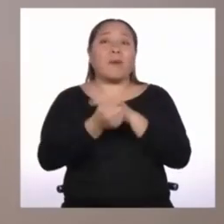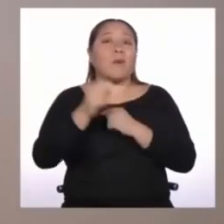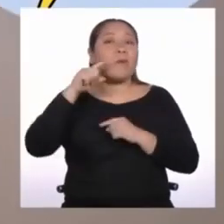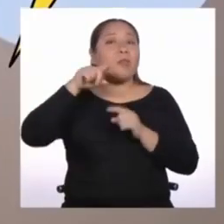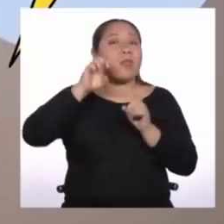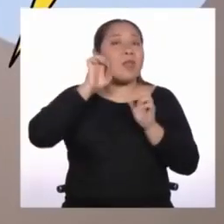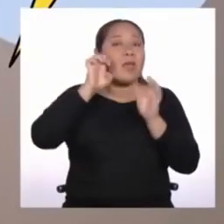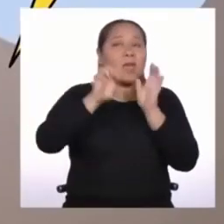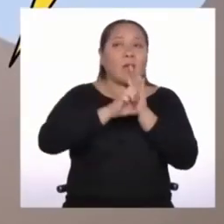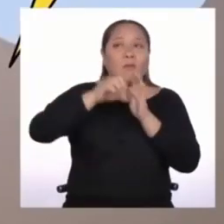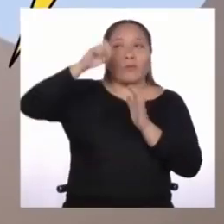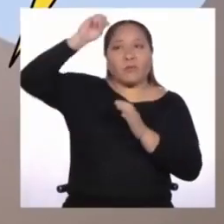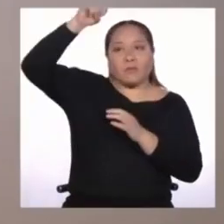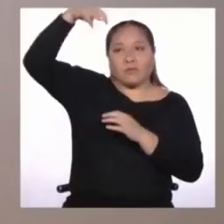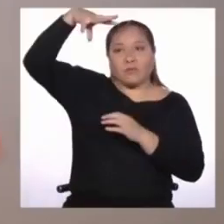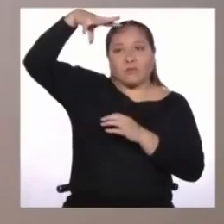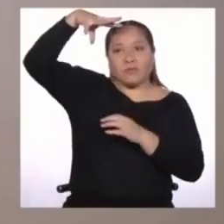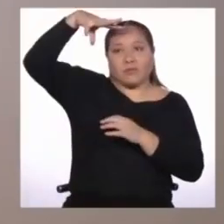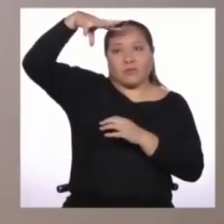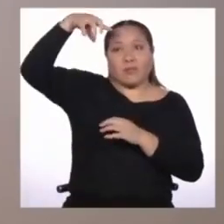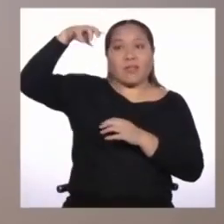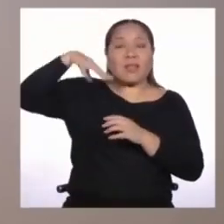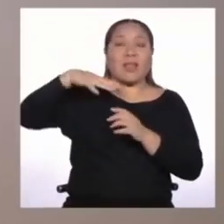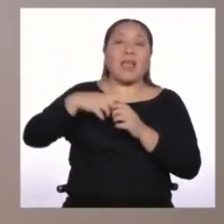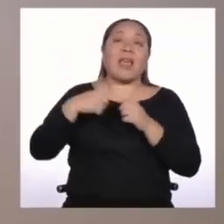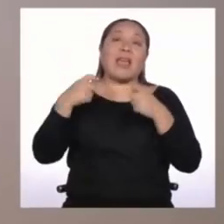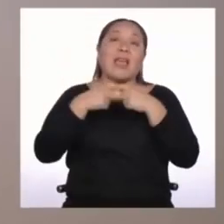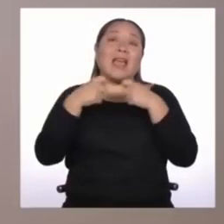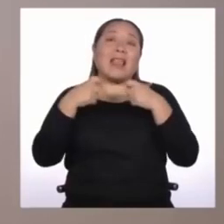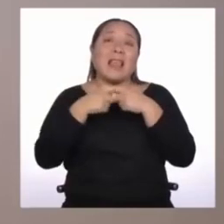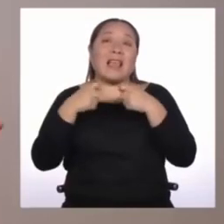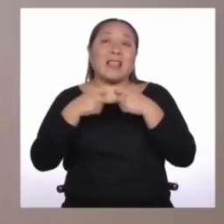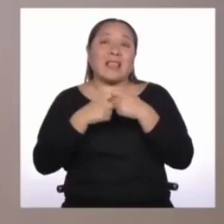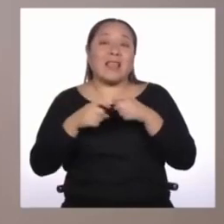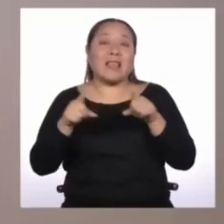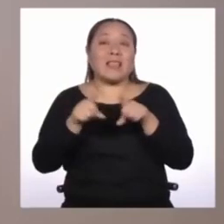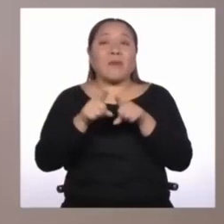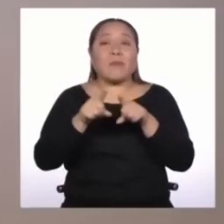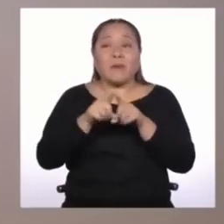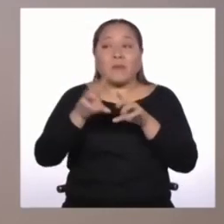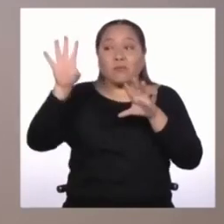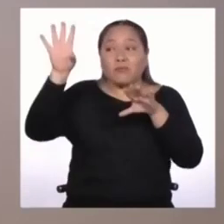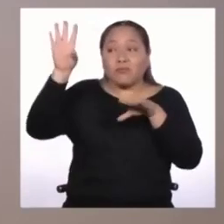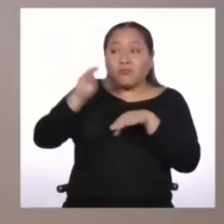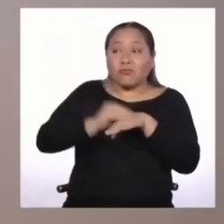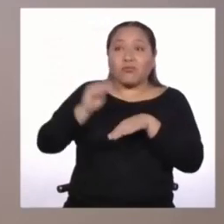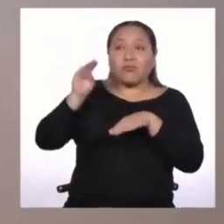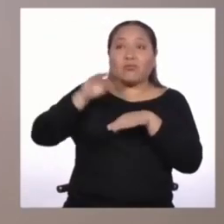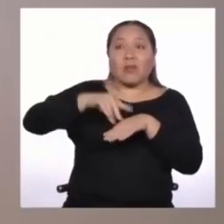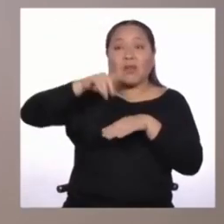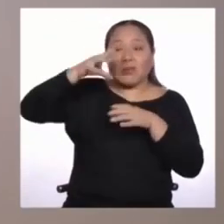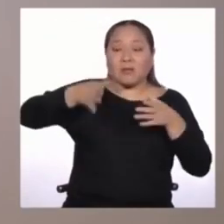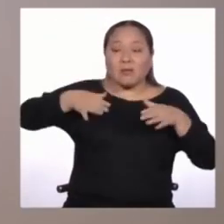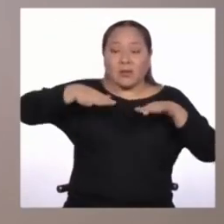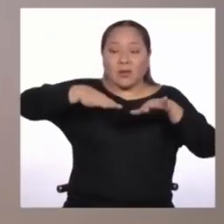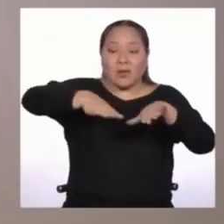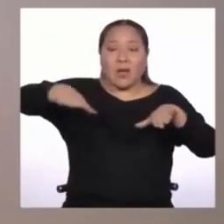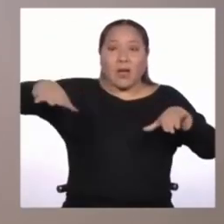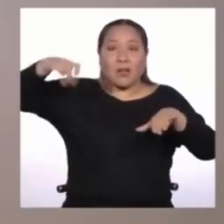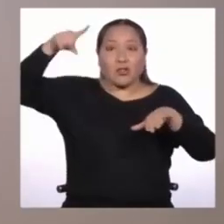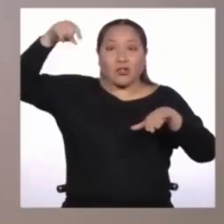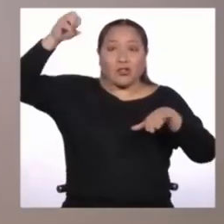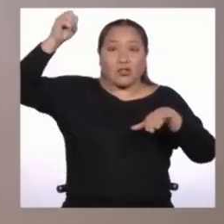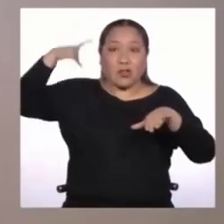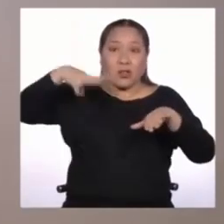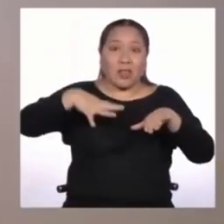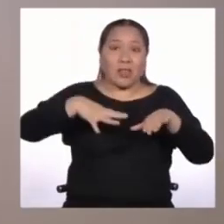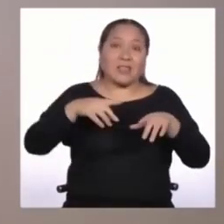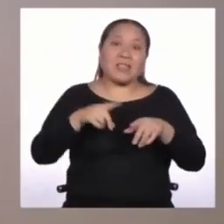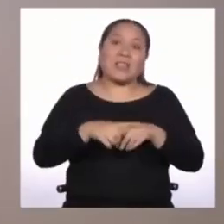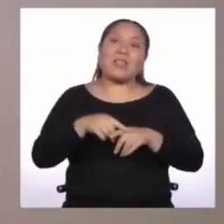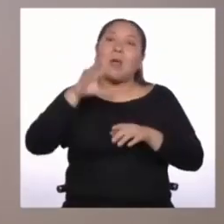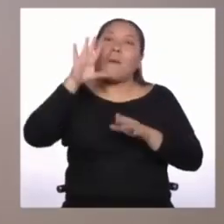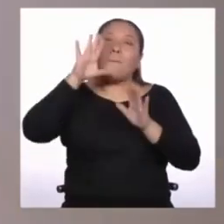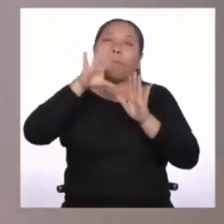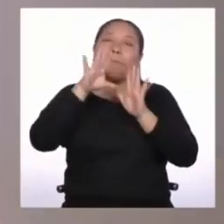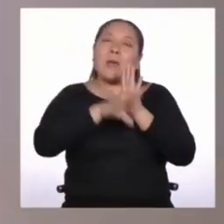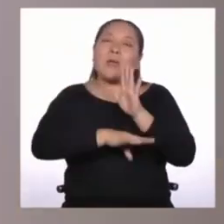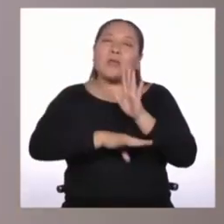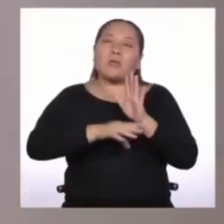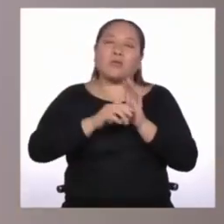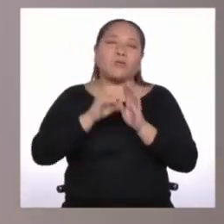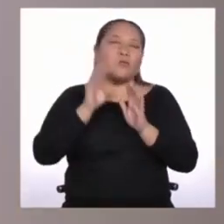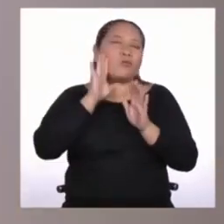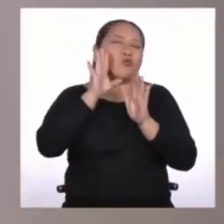necesitamos energía eléctrica, pero también la podemos obtener de paneles solares y así contribuimos a tener un ambiente menos contaminado.